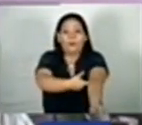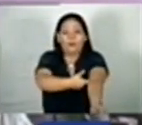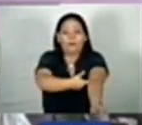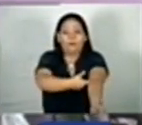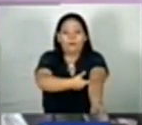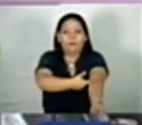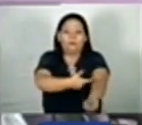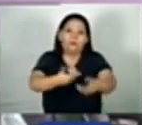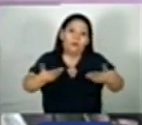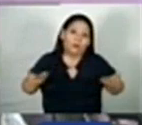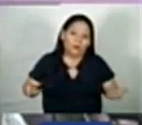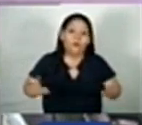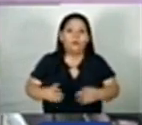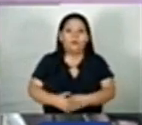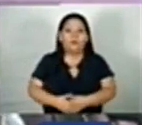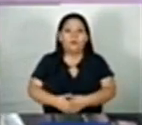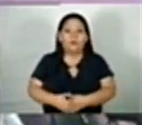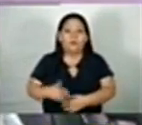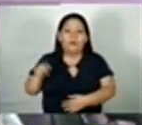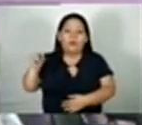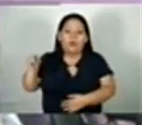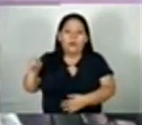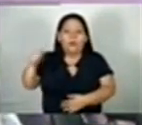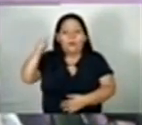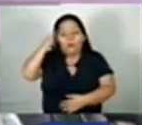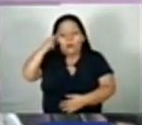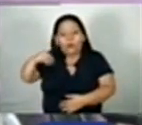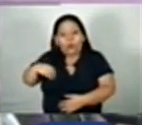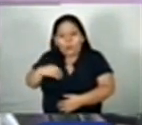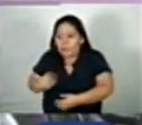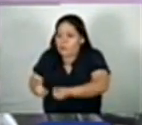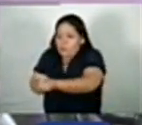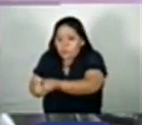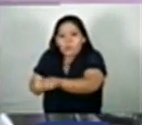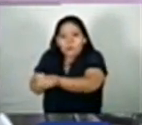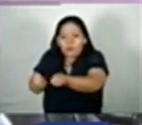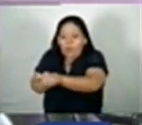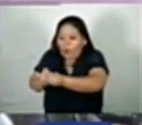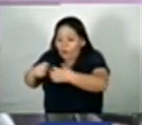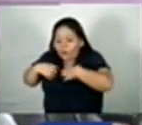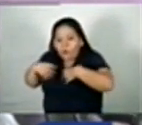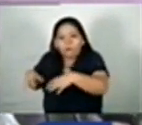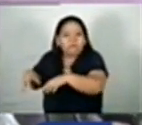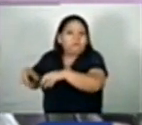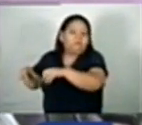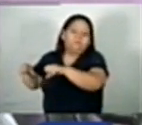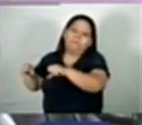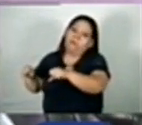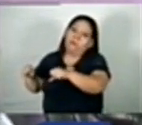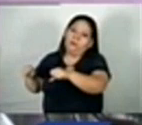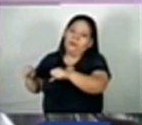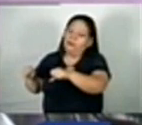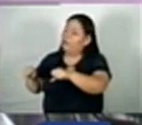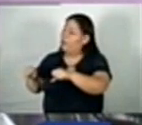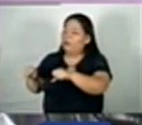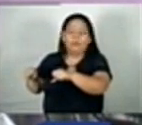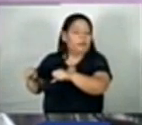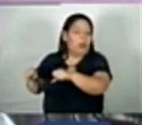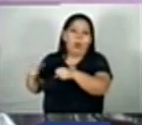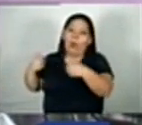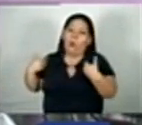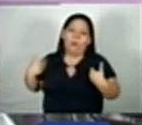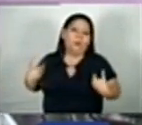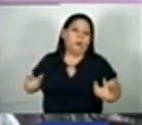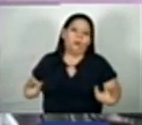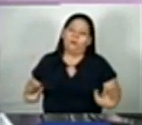y pues hubo una lucha, me imagino, de los médicos por querer rescatar o salvar esa vida. Sin embargo, su cuerpo quizás a